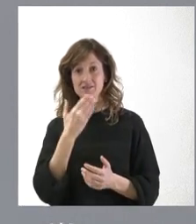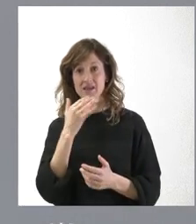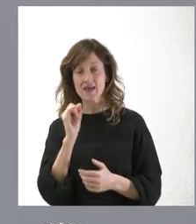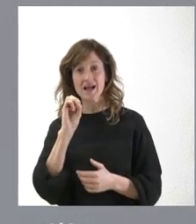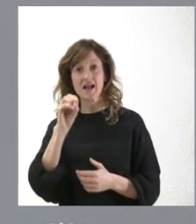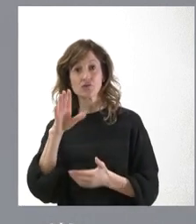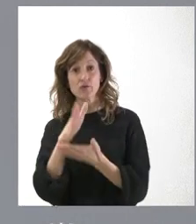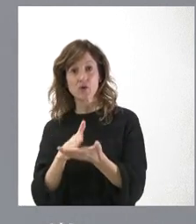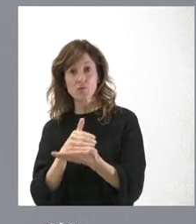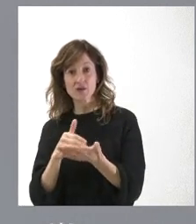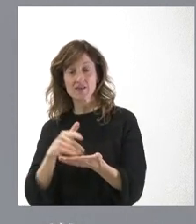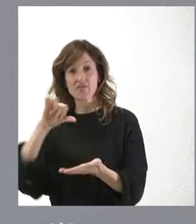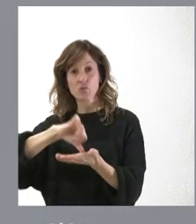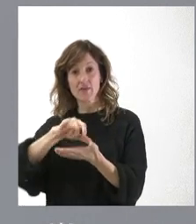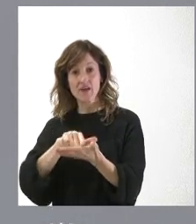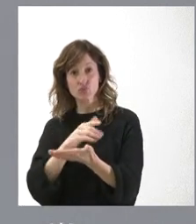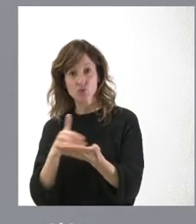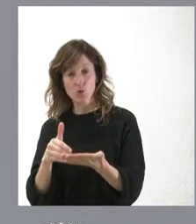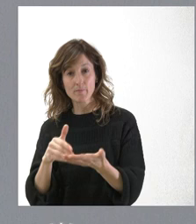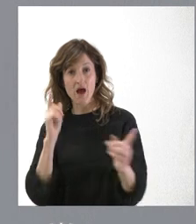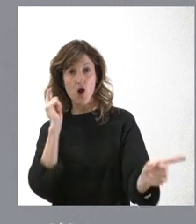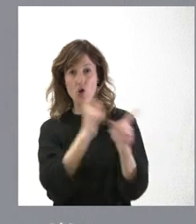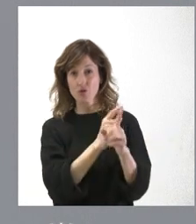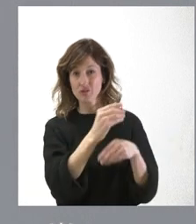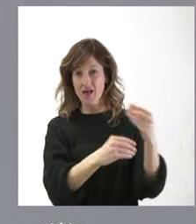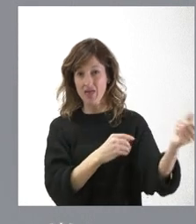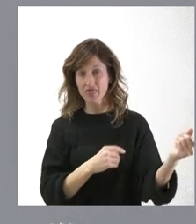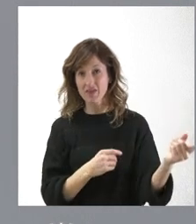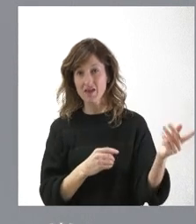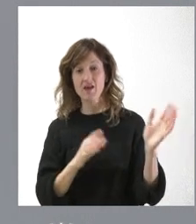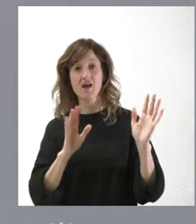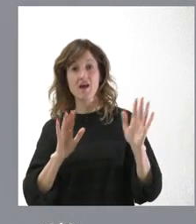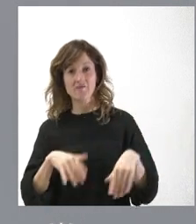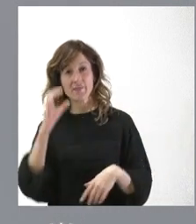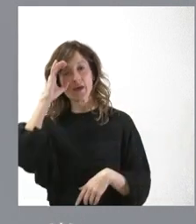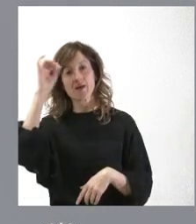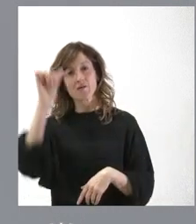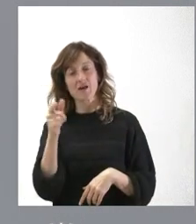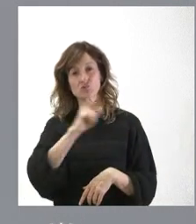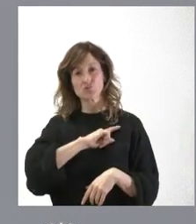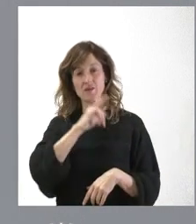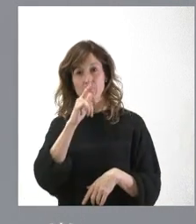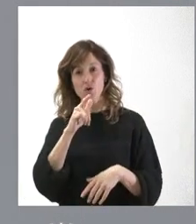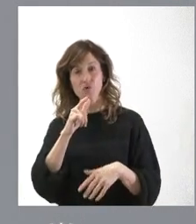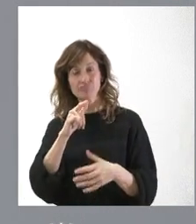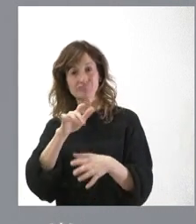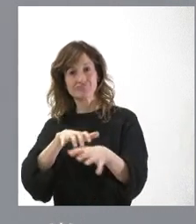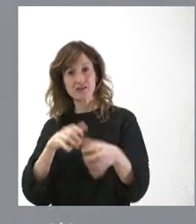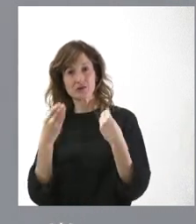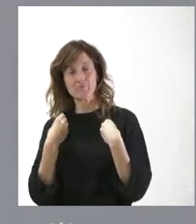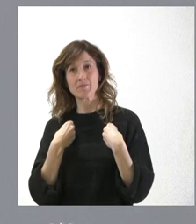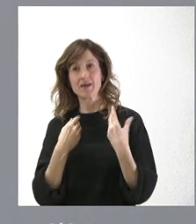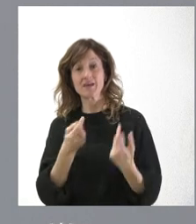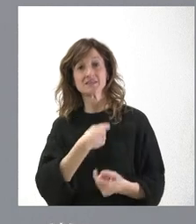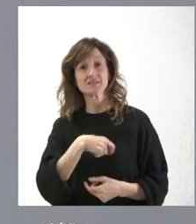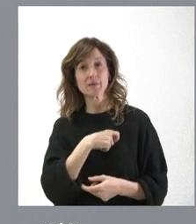comunidades y ciudades autónomas que están en contra de lo que se ha hecho, a lo mejor tenemos que ser escuchadas, porque representamos a una gran parte de la población española. En España hay más